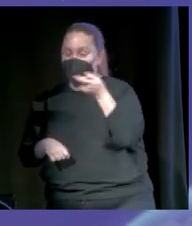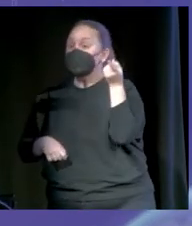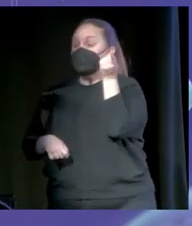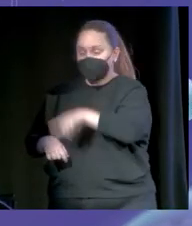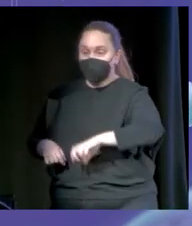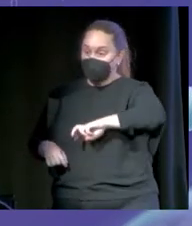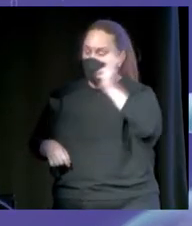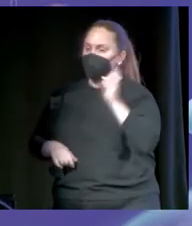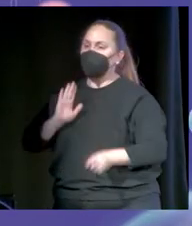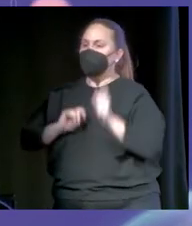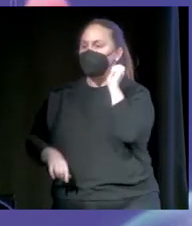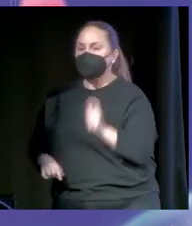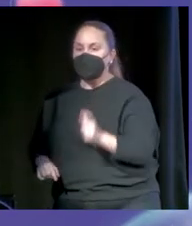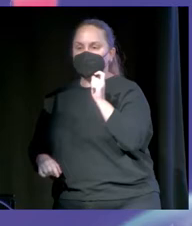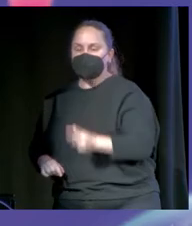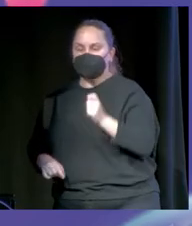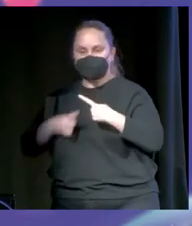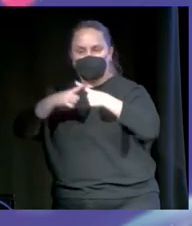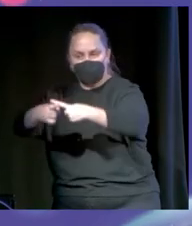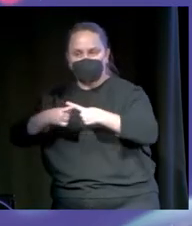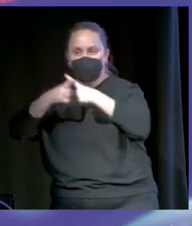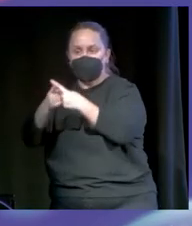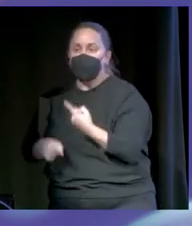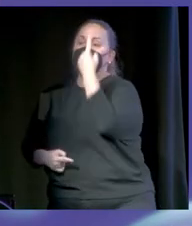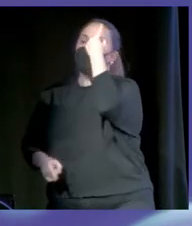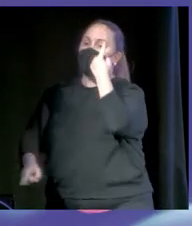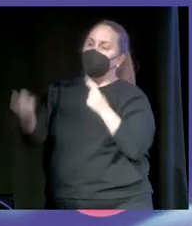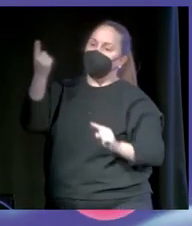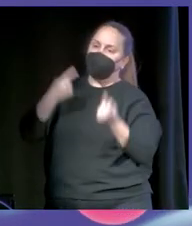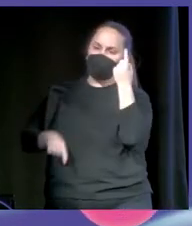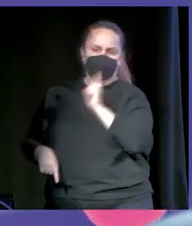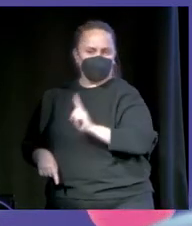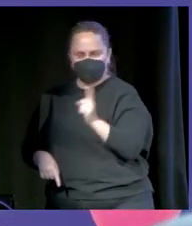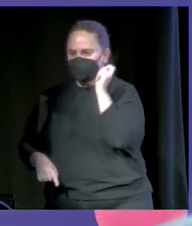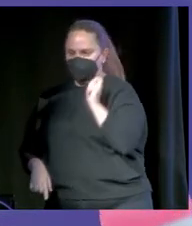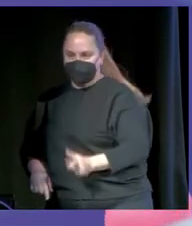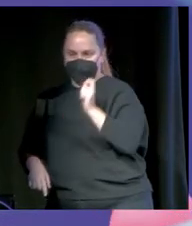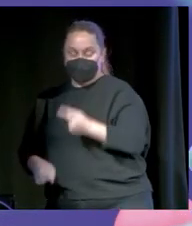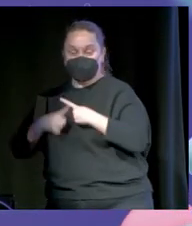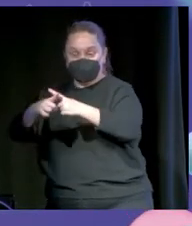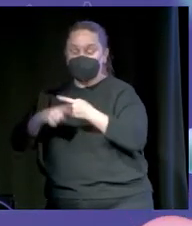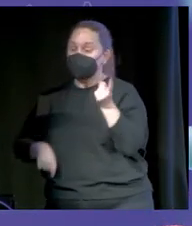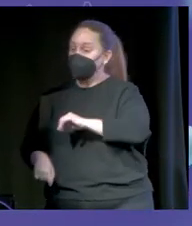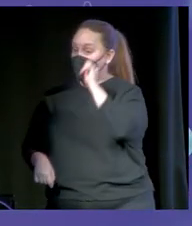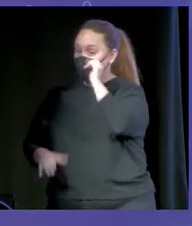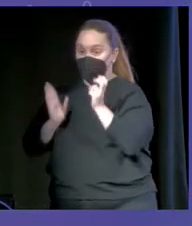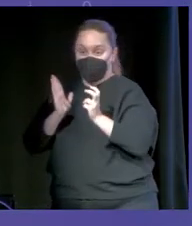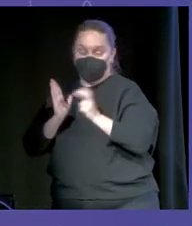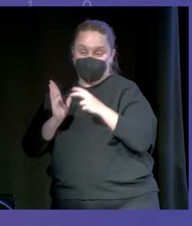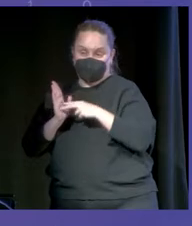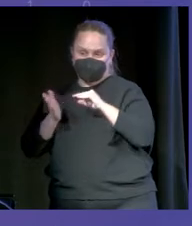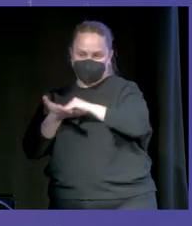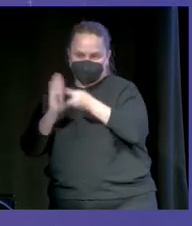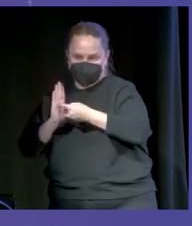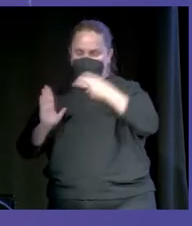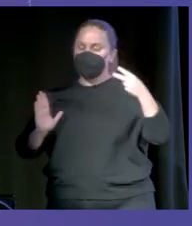semanas a subir otra. Hay que subir cosas de forma más o menos regular. Y después, muy importante también, el algoritmo de Instagram premia mucho a la gente que utiliza todas